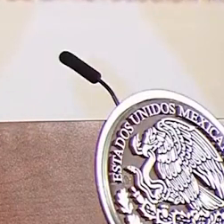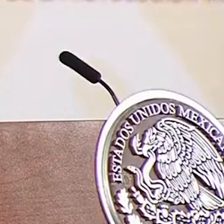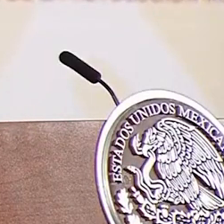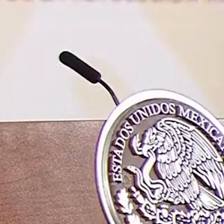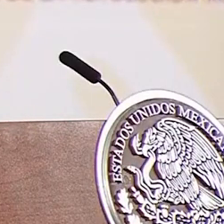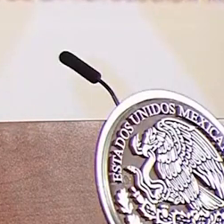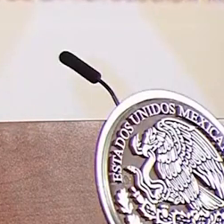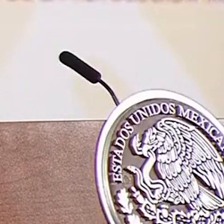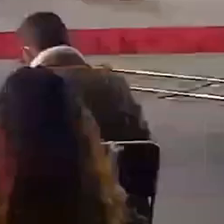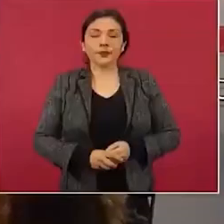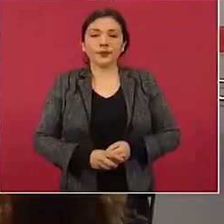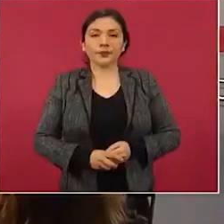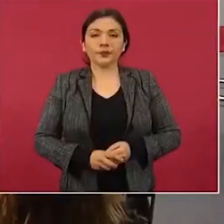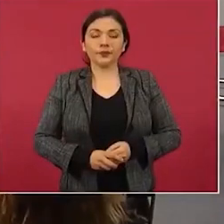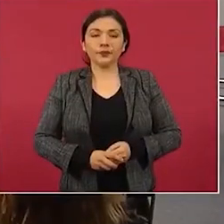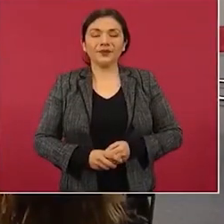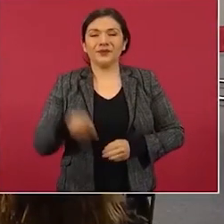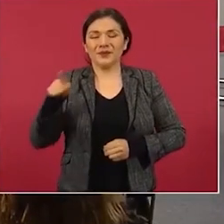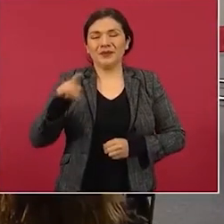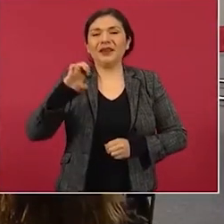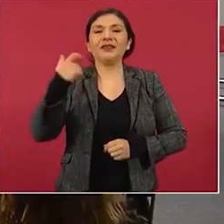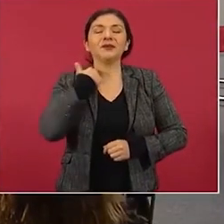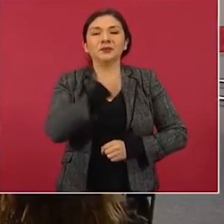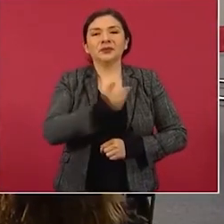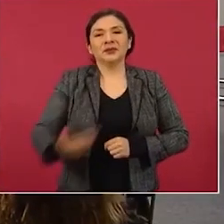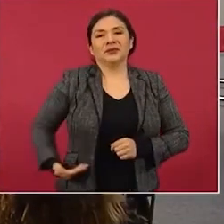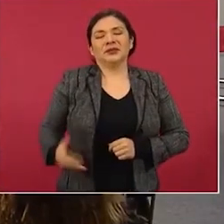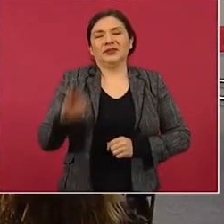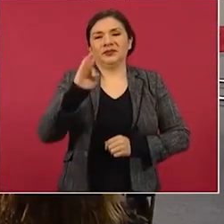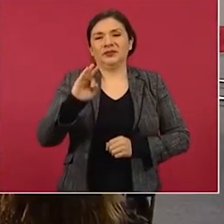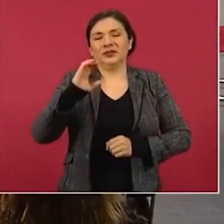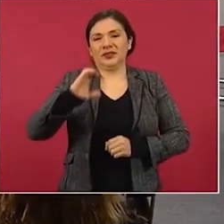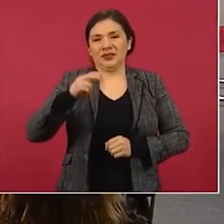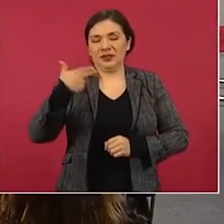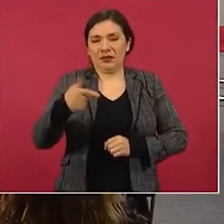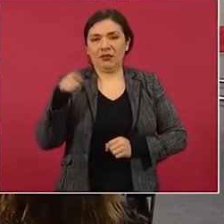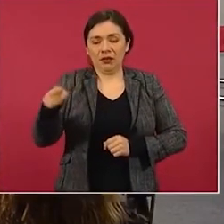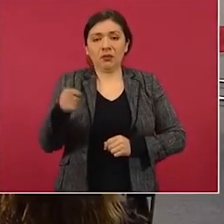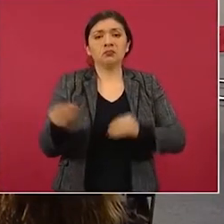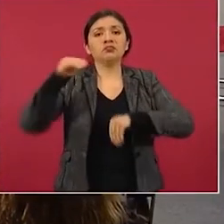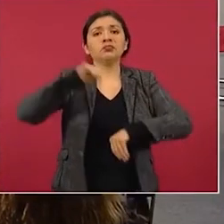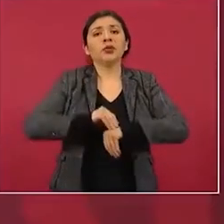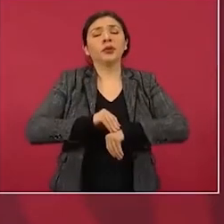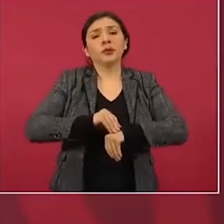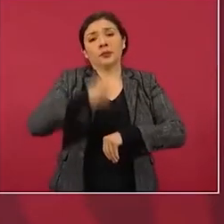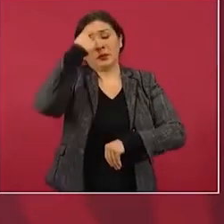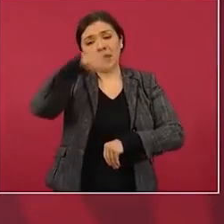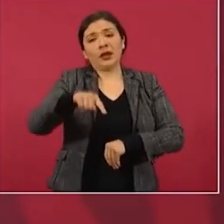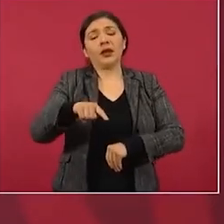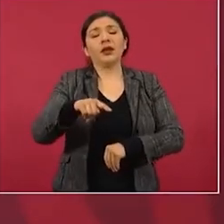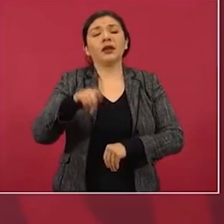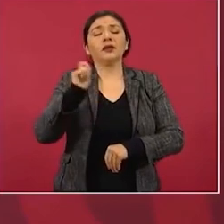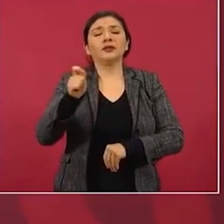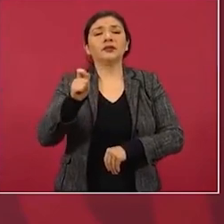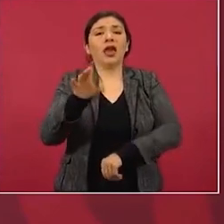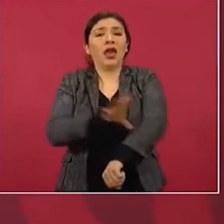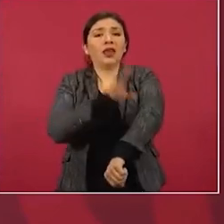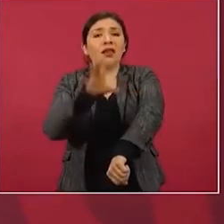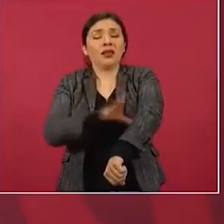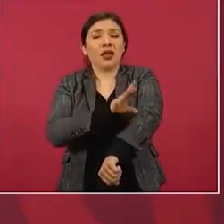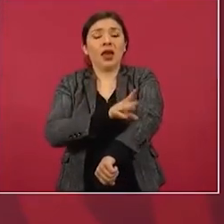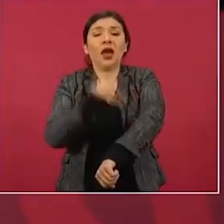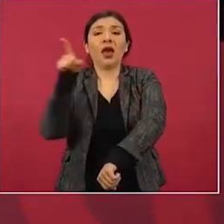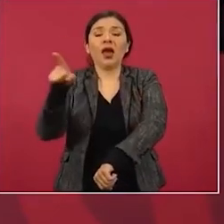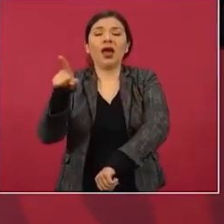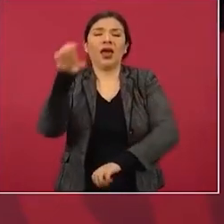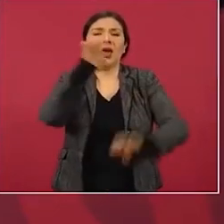en el gobierno de Fox, luego presidente. Iberdrola se